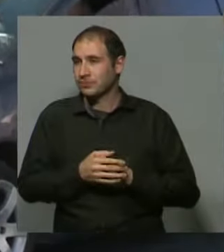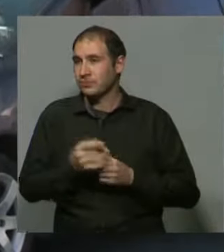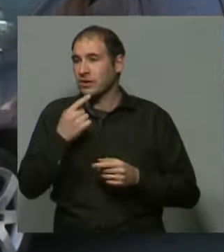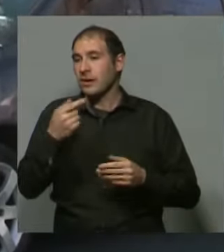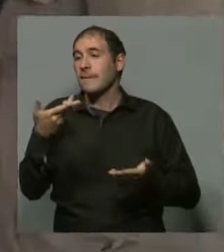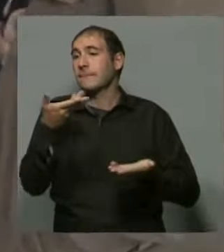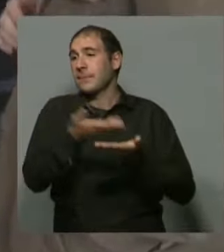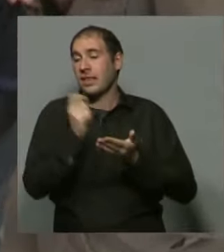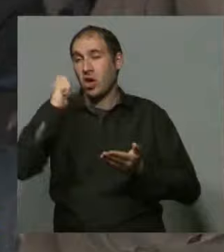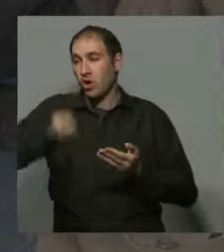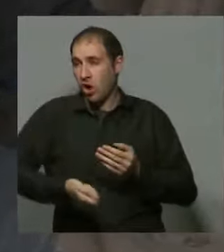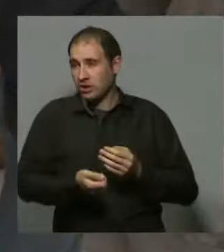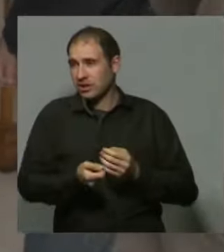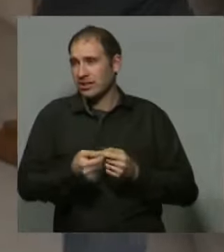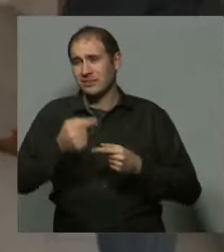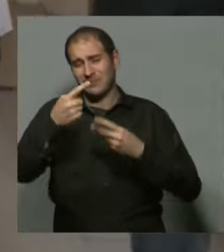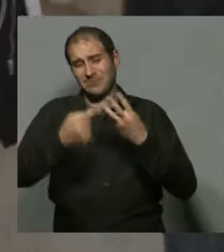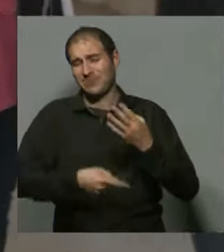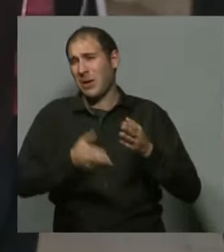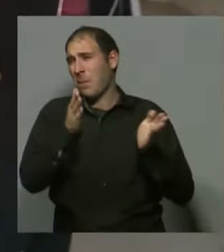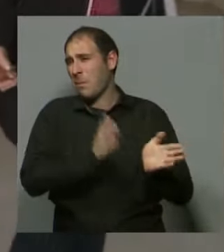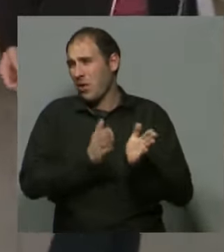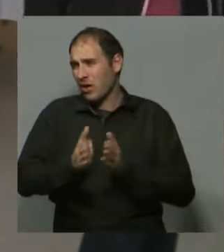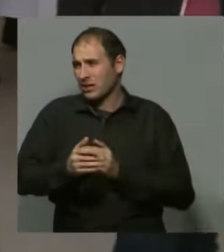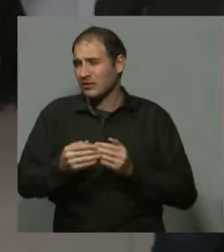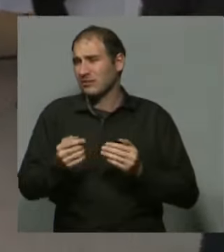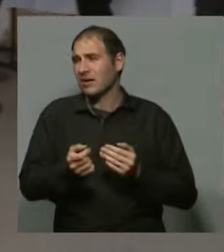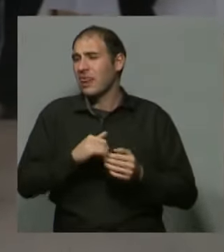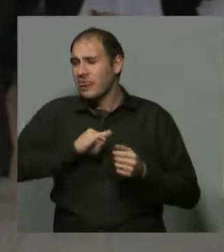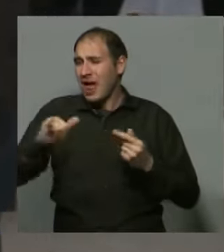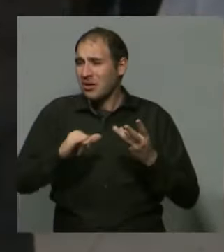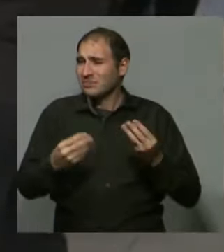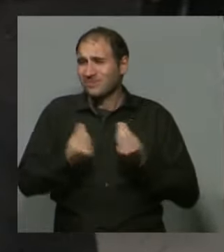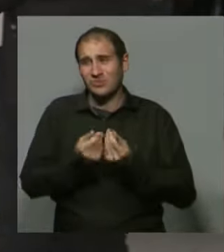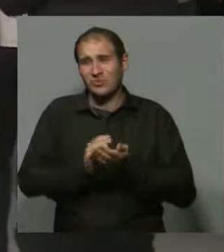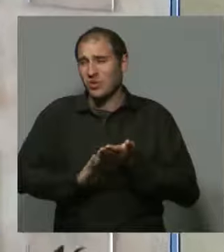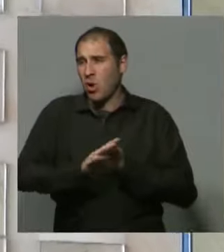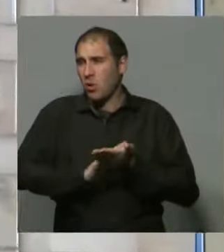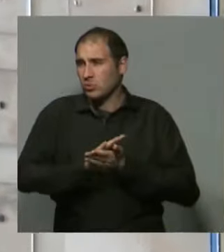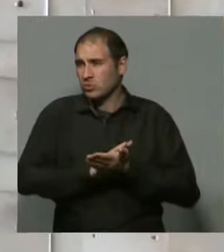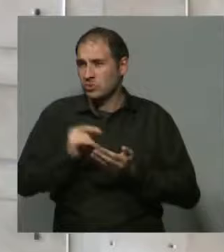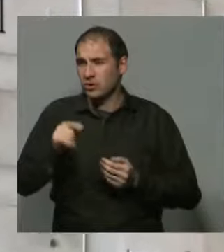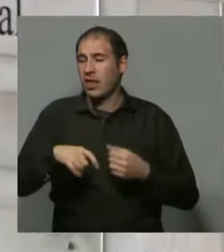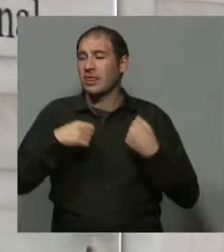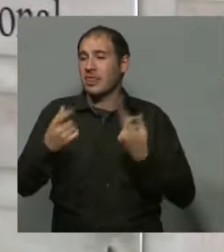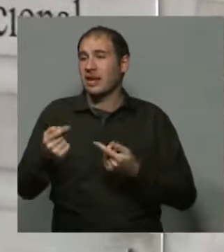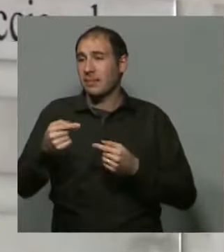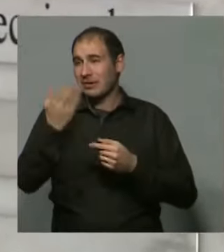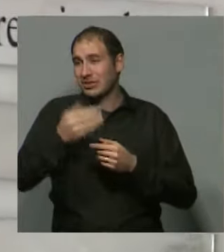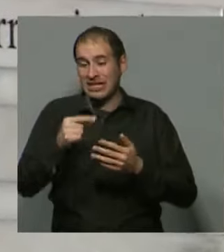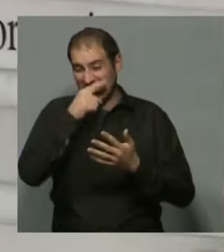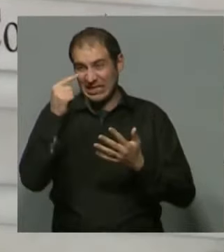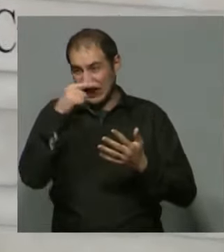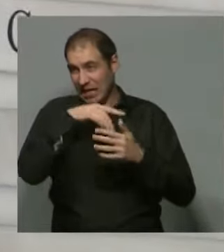recurso, ante la Corte y la cantidad de procesos que estos deben resolver, que caen en 7 miembros,